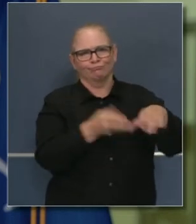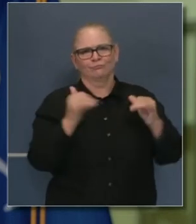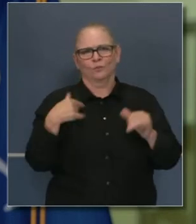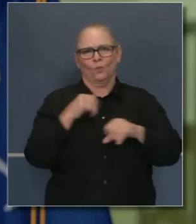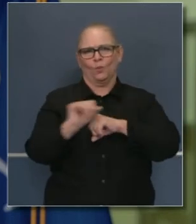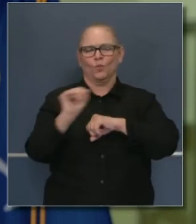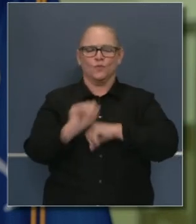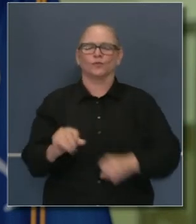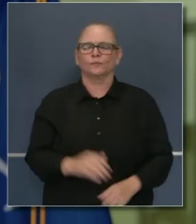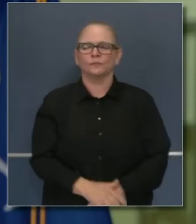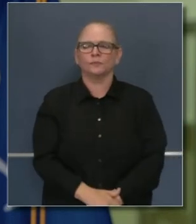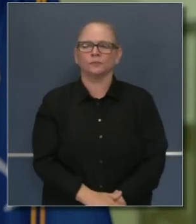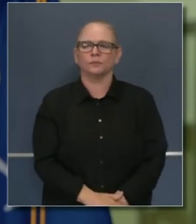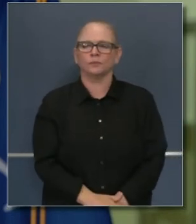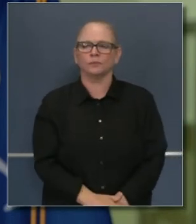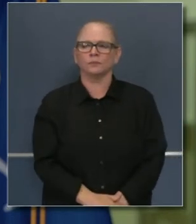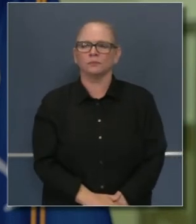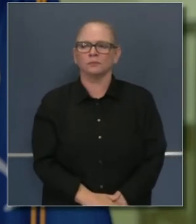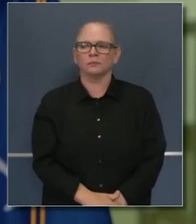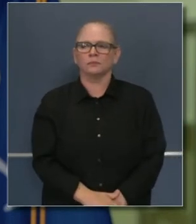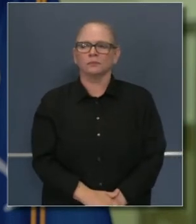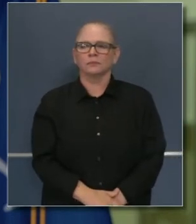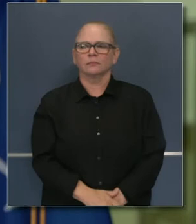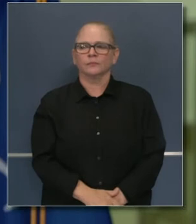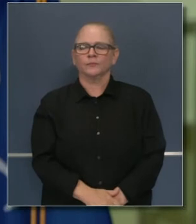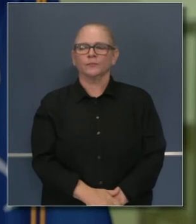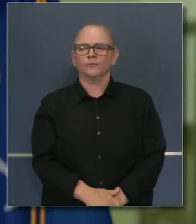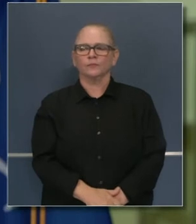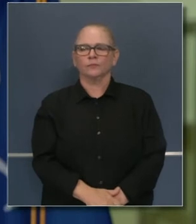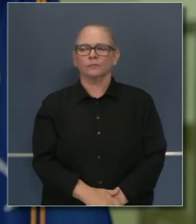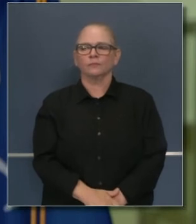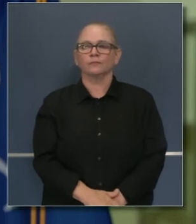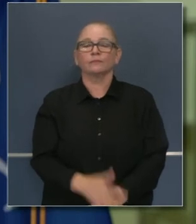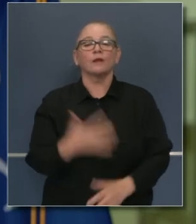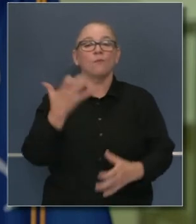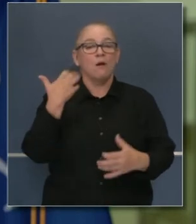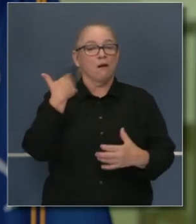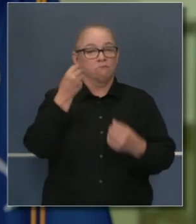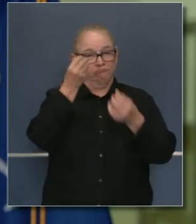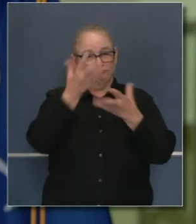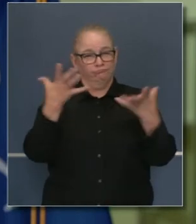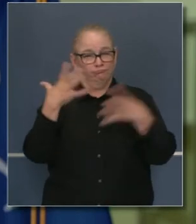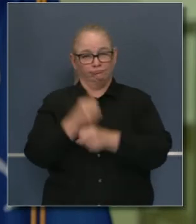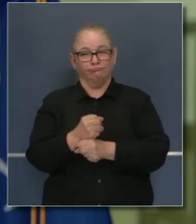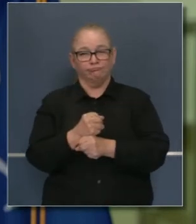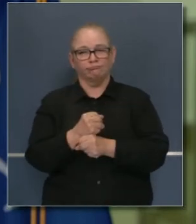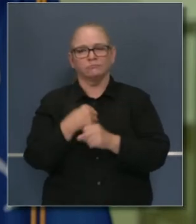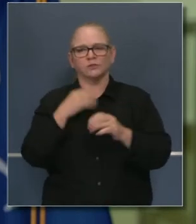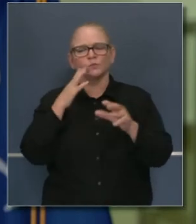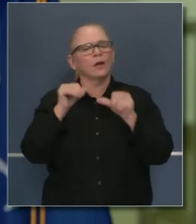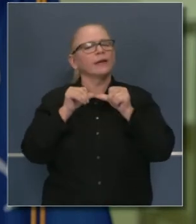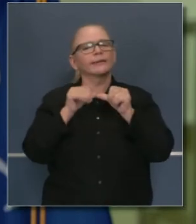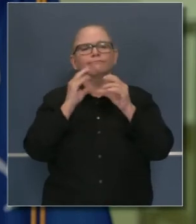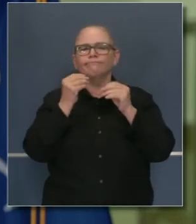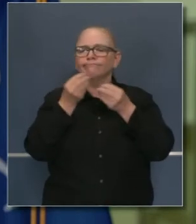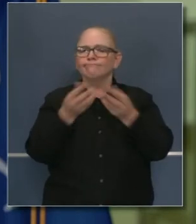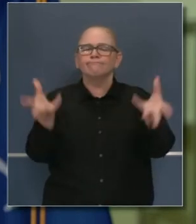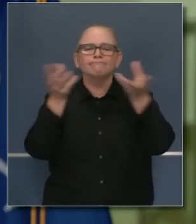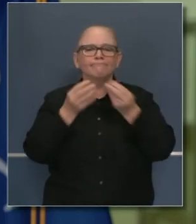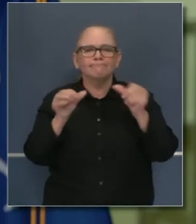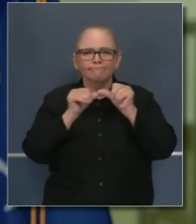por lo tanto, seguiremos enviándoles reseñas en cuanto a lo que está pasando a través del estado.